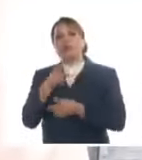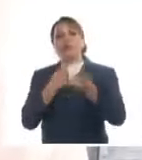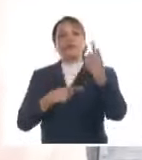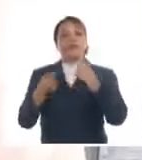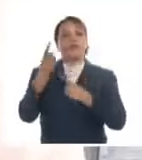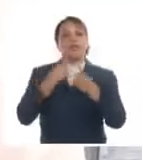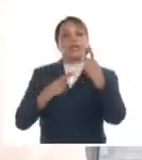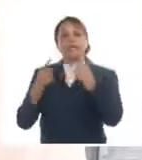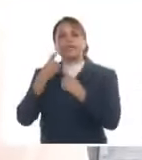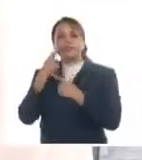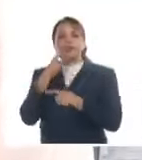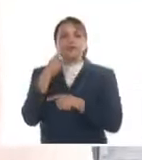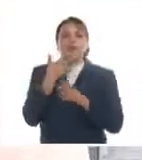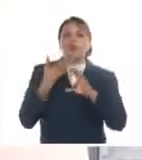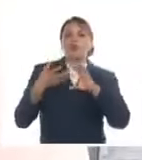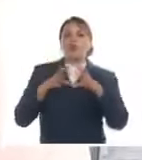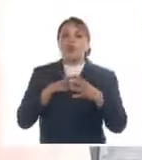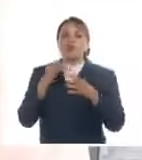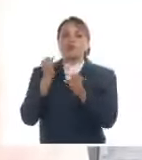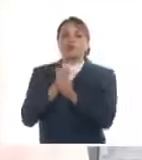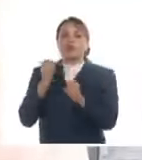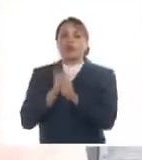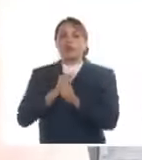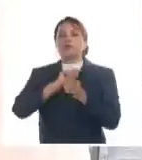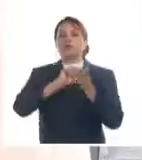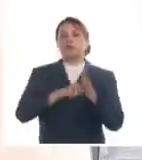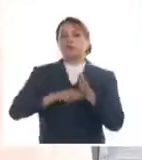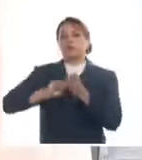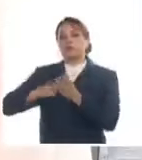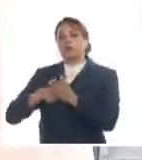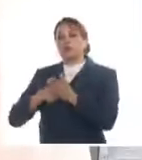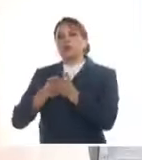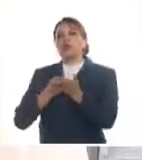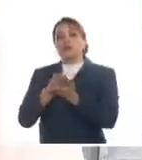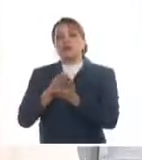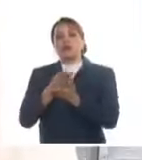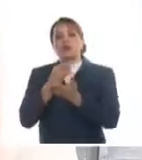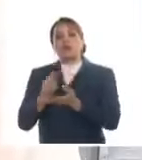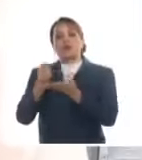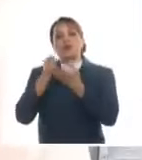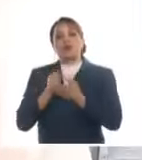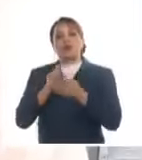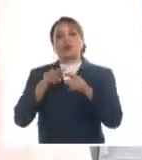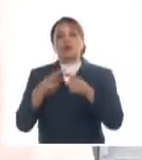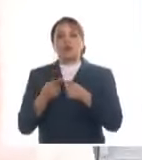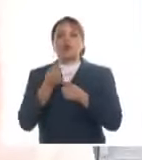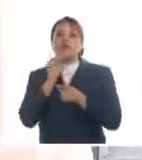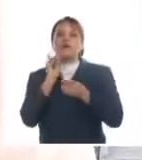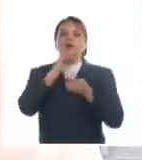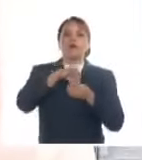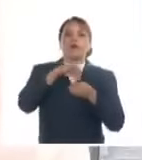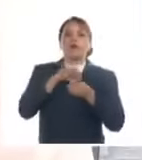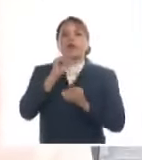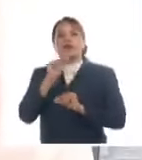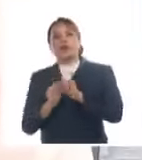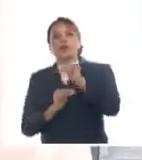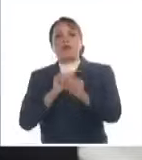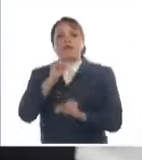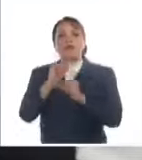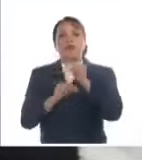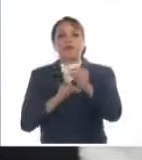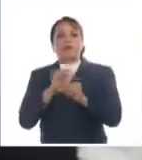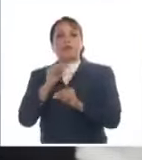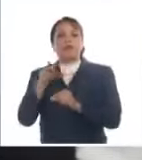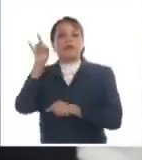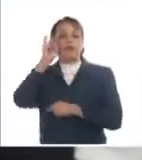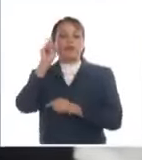siguen buscando alternativas. Hay contrataciones en curso que nos van a permitir de que se vaya incorporando un nivel de leche en